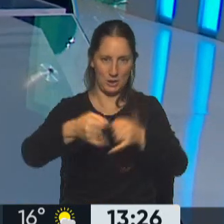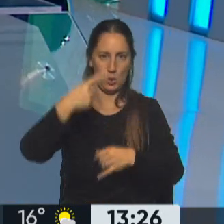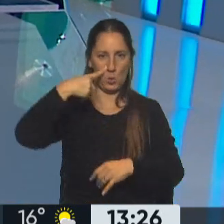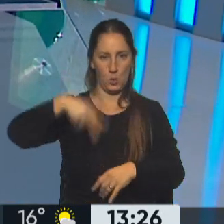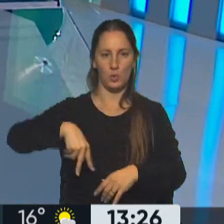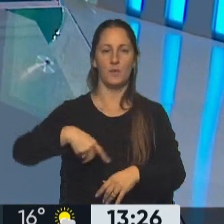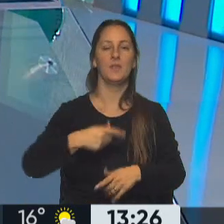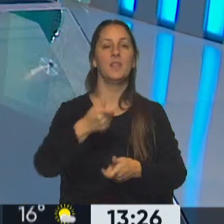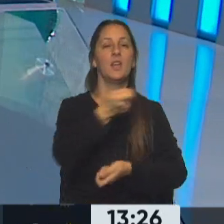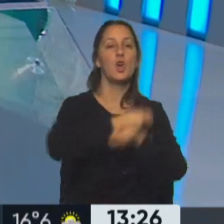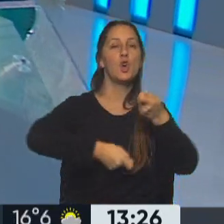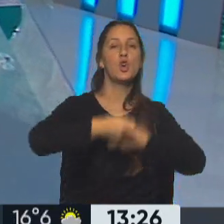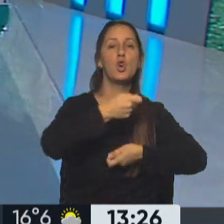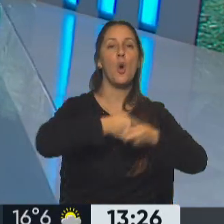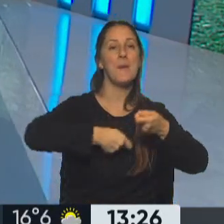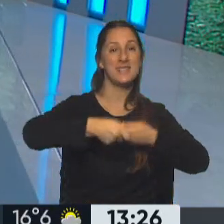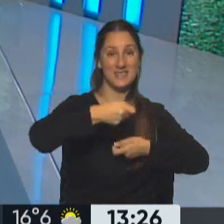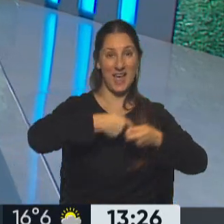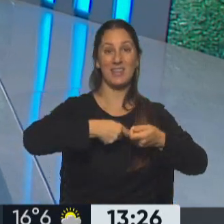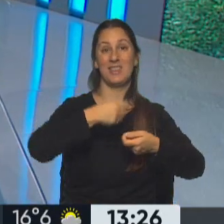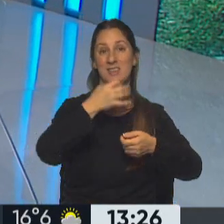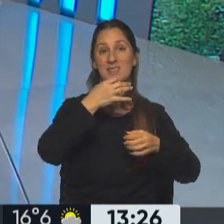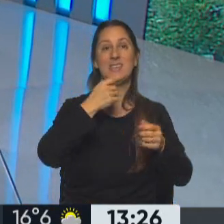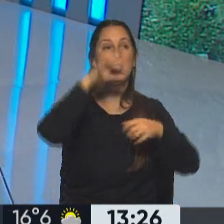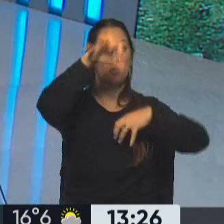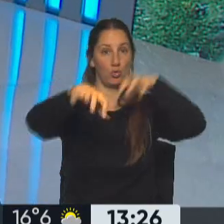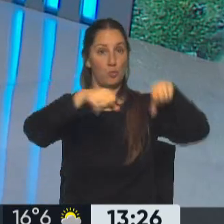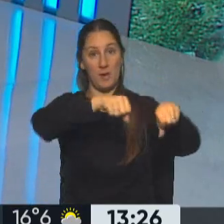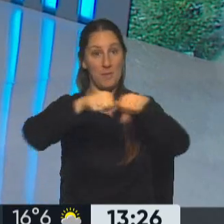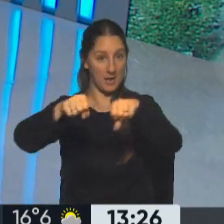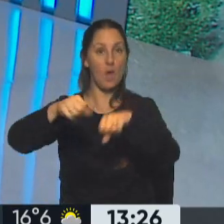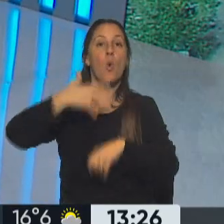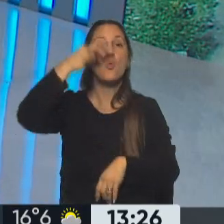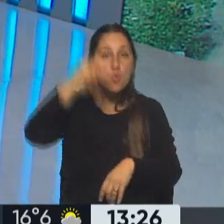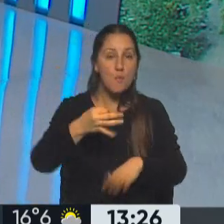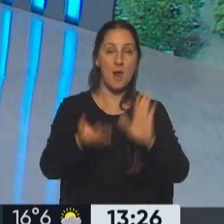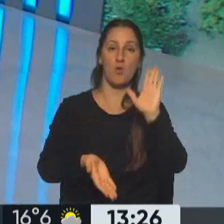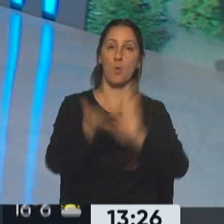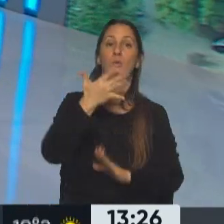comerciantes y las grandes cadenas alimenticias cumplan con los precios y con los aumentos. Gracias, Rulo. De nada.